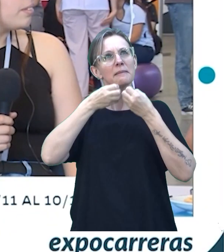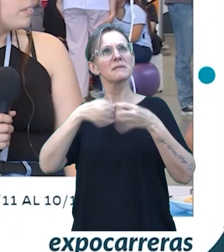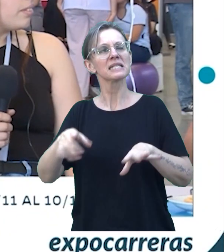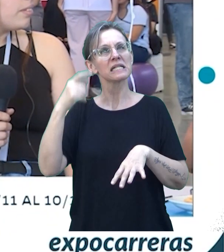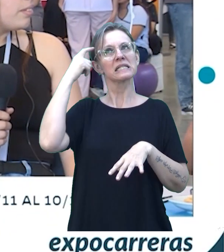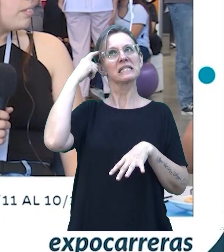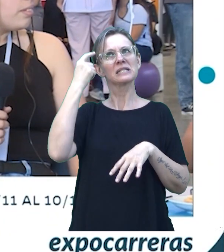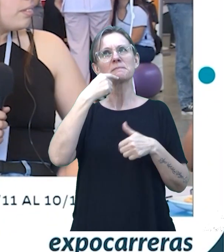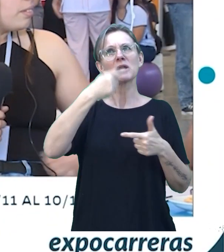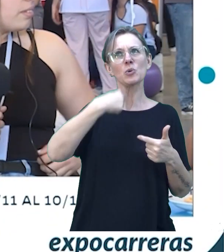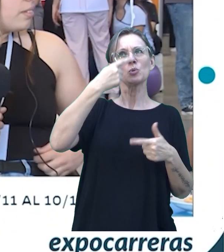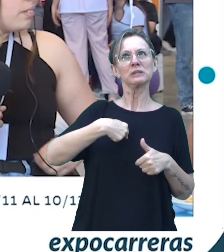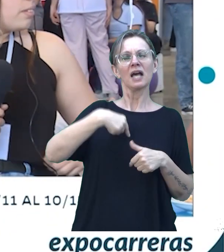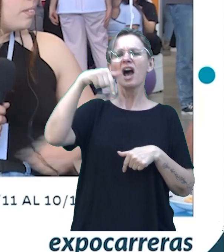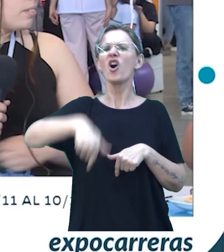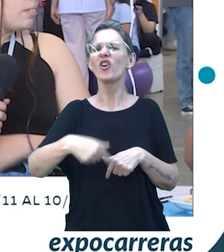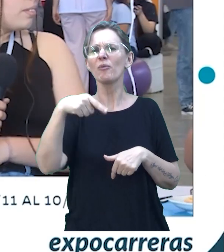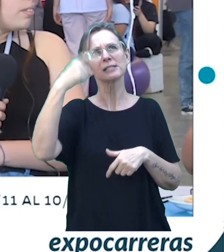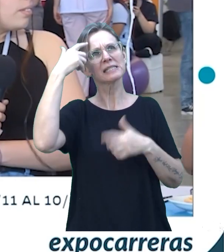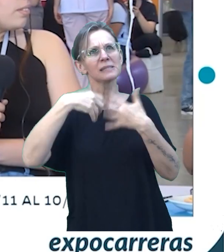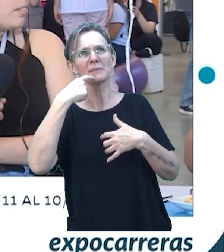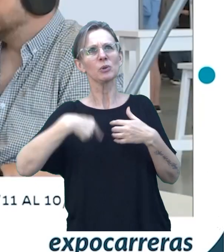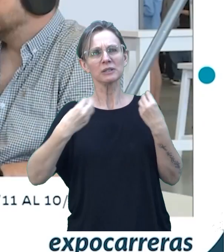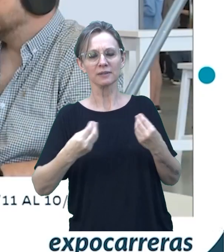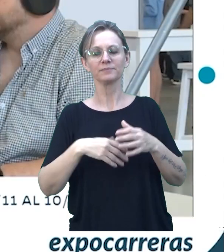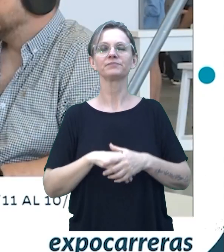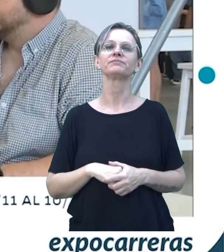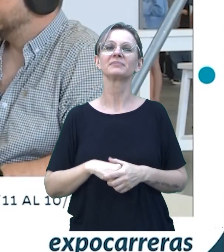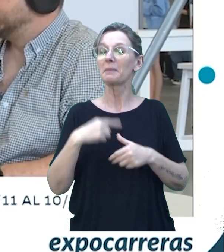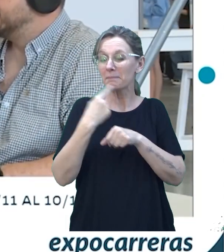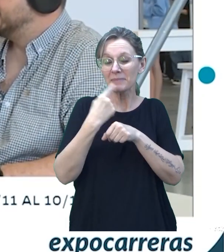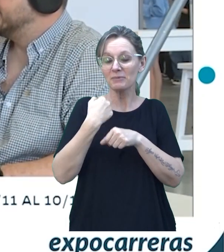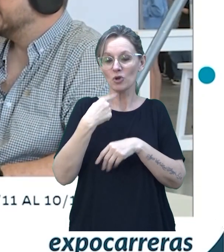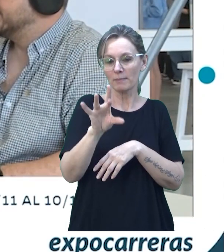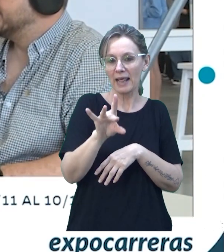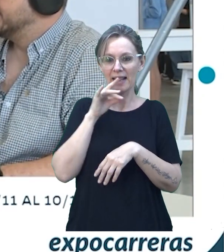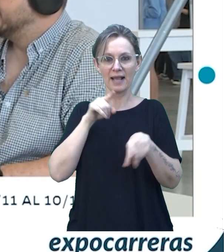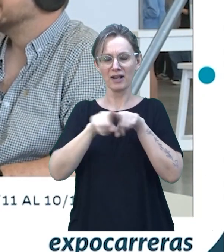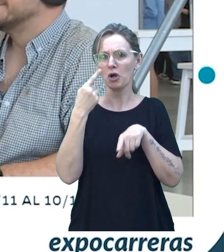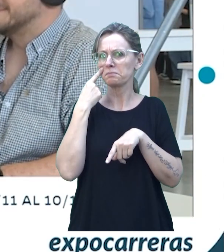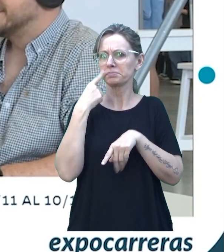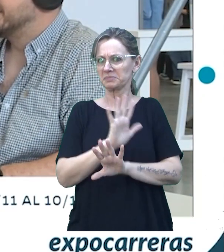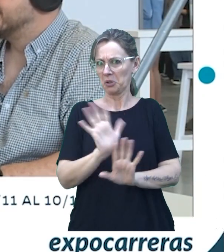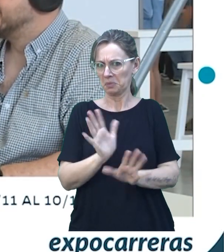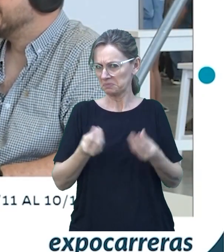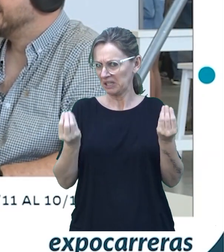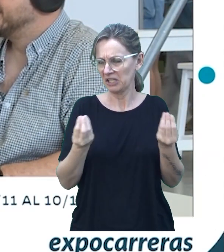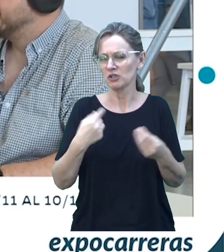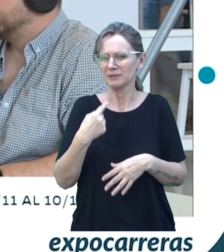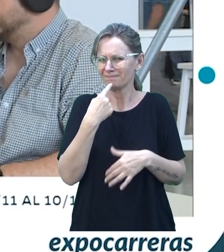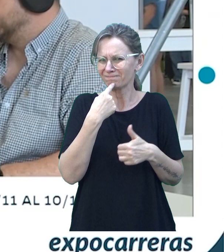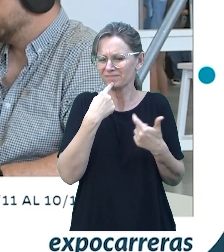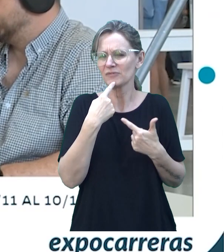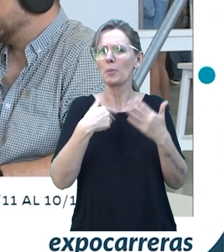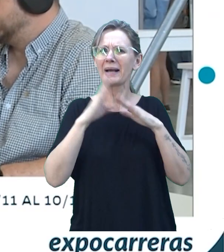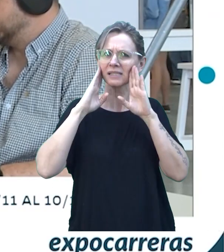hacés todavía ahora? Primero que nada, en su momento, cuando elegí la carrera, yo no la conocía. Tenía muchas dudas con Ingeniería Industrial.